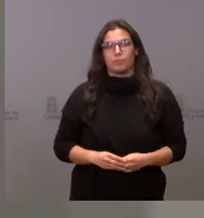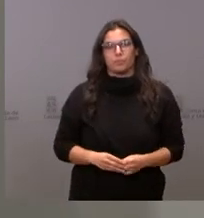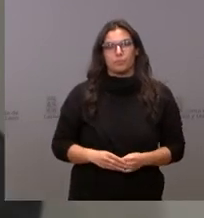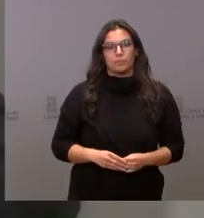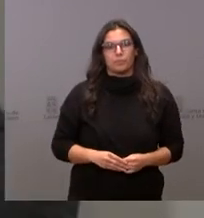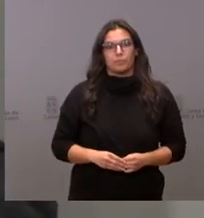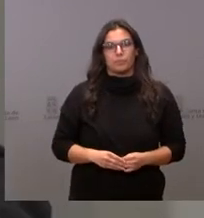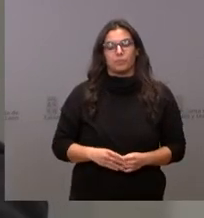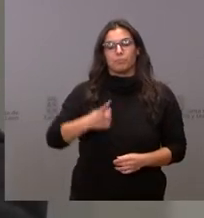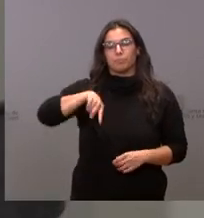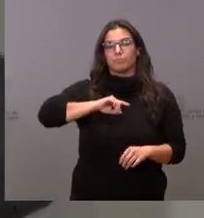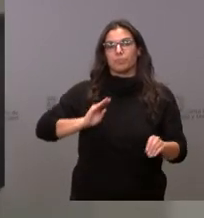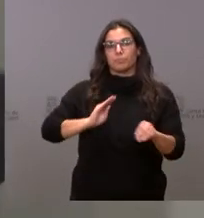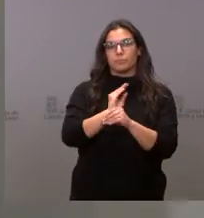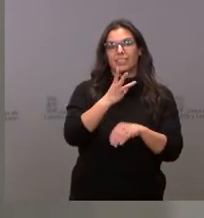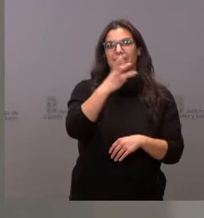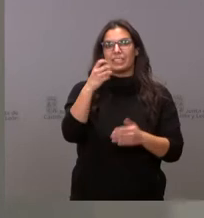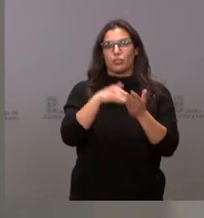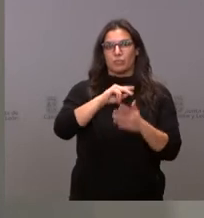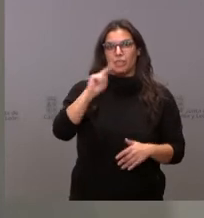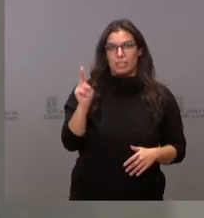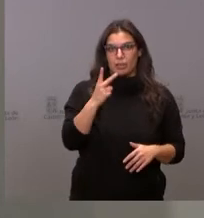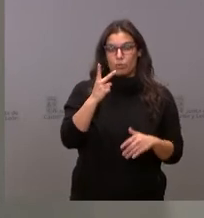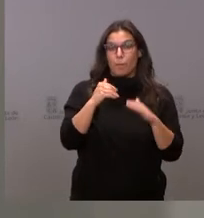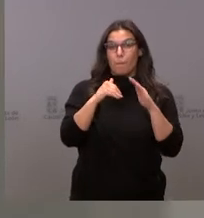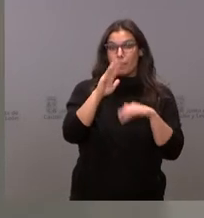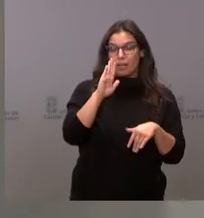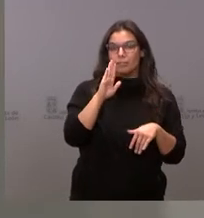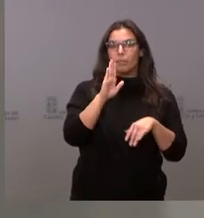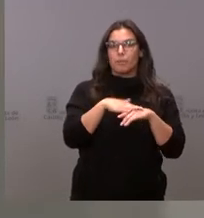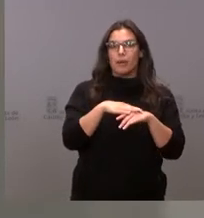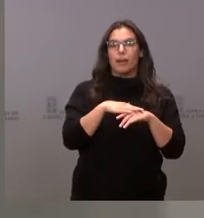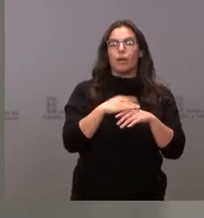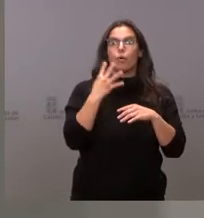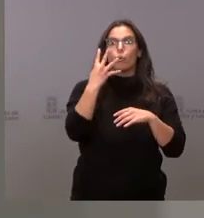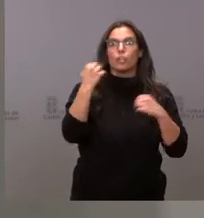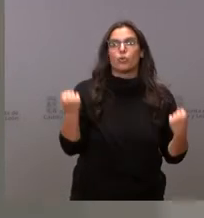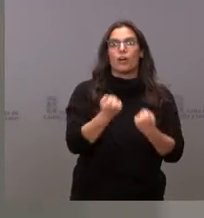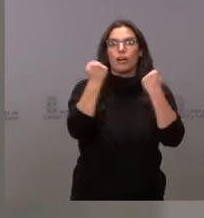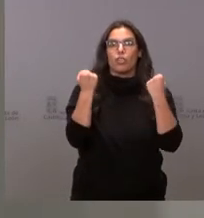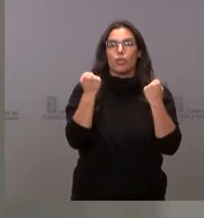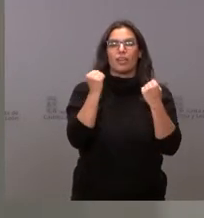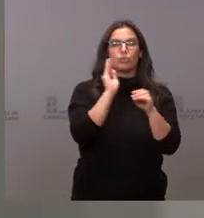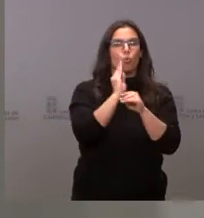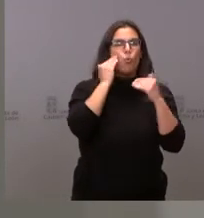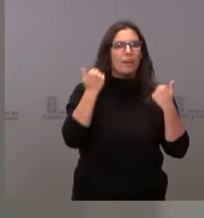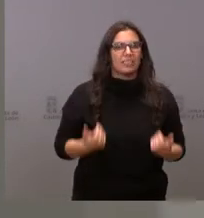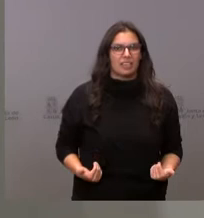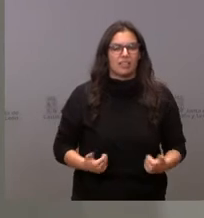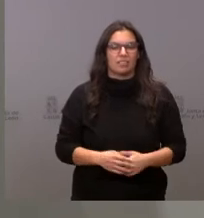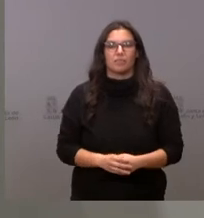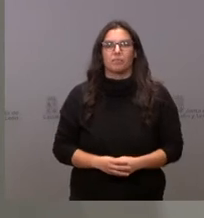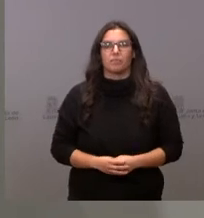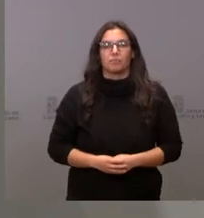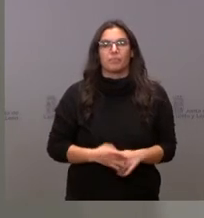desde donde destinamos más de 300.000 euros a cuatro acciones humanitarias. Se trata